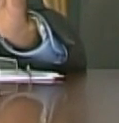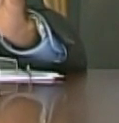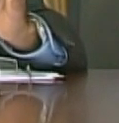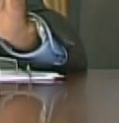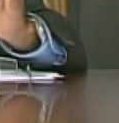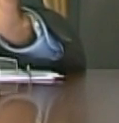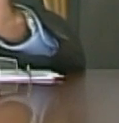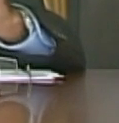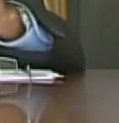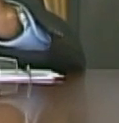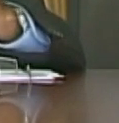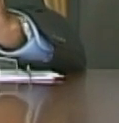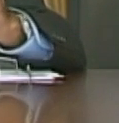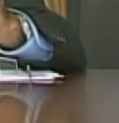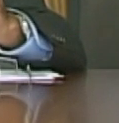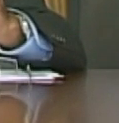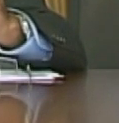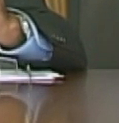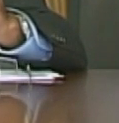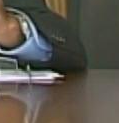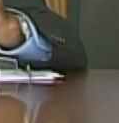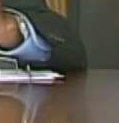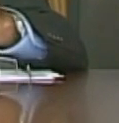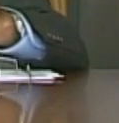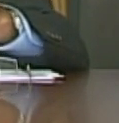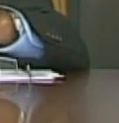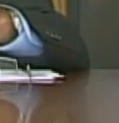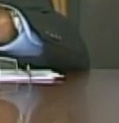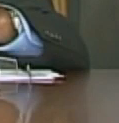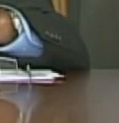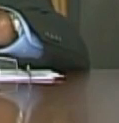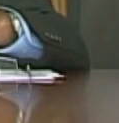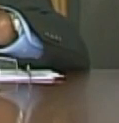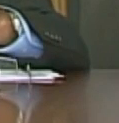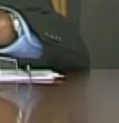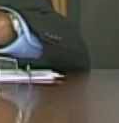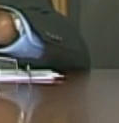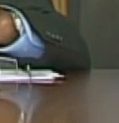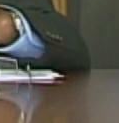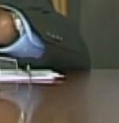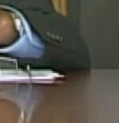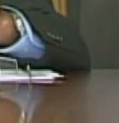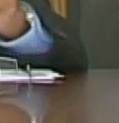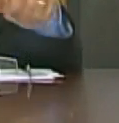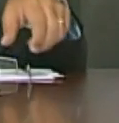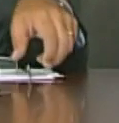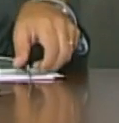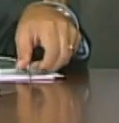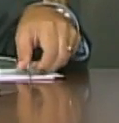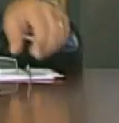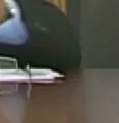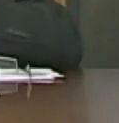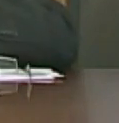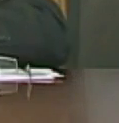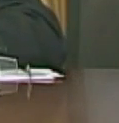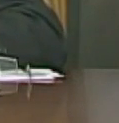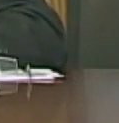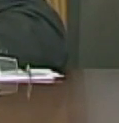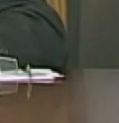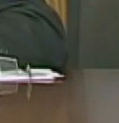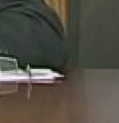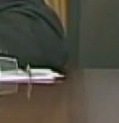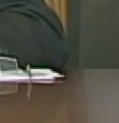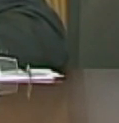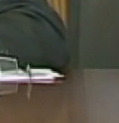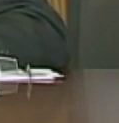bajar el ritmo de la inversión en construcción para mantener los niveles de empleo ¿verdad? camarada quiero agradecerle